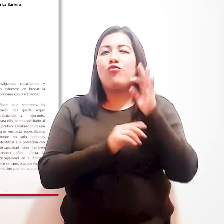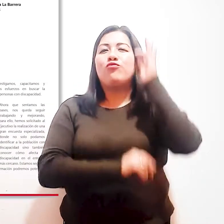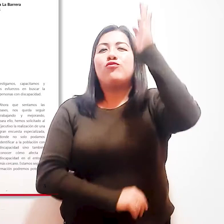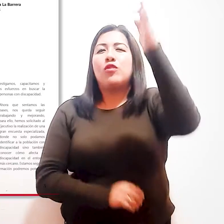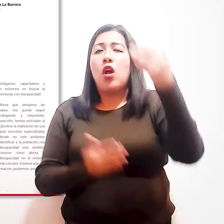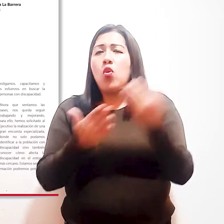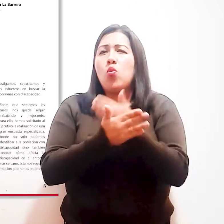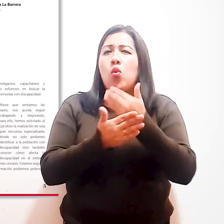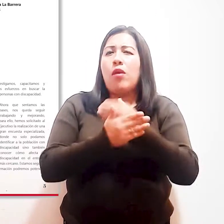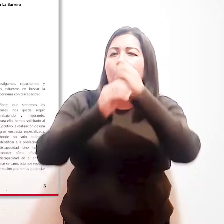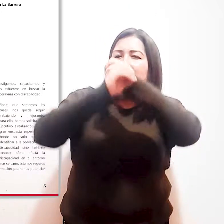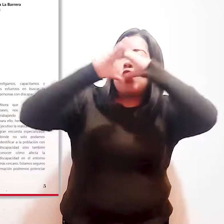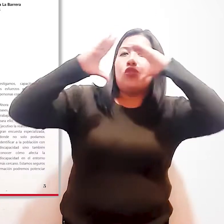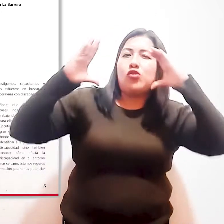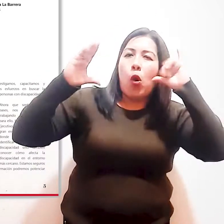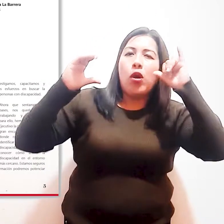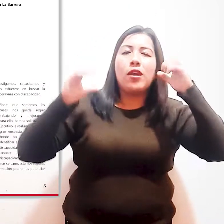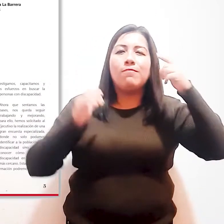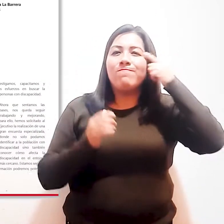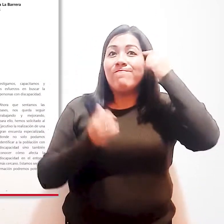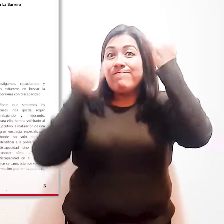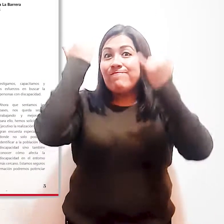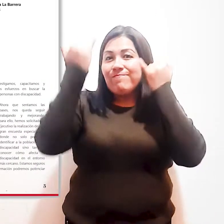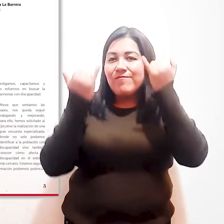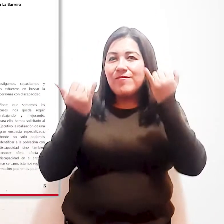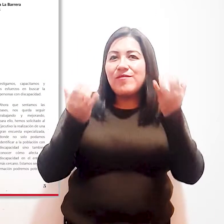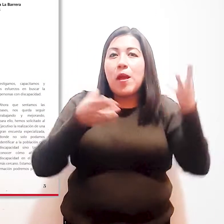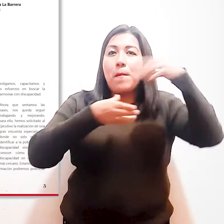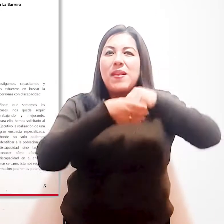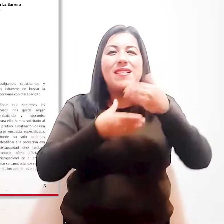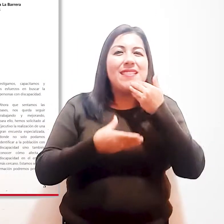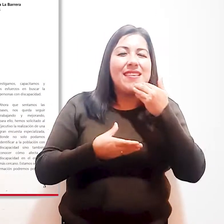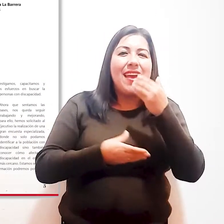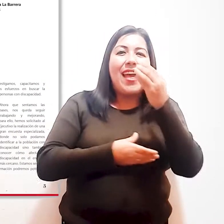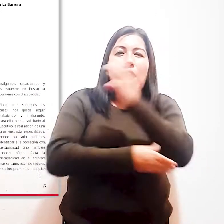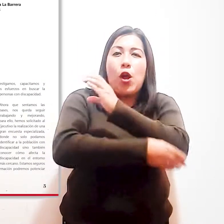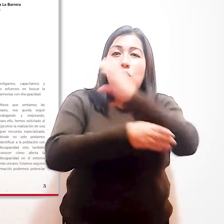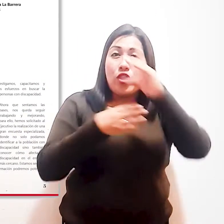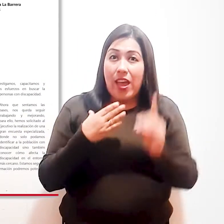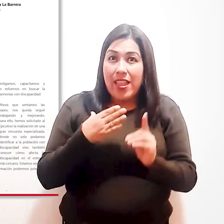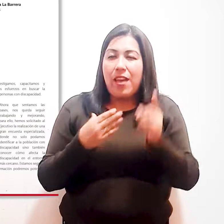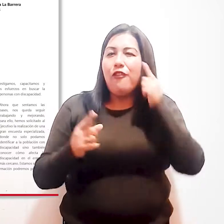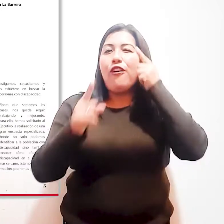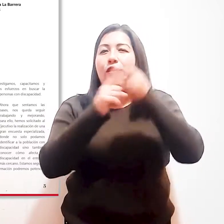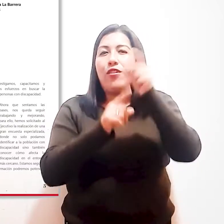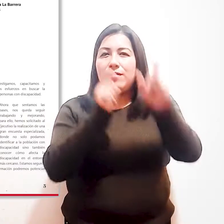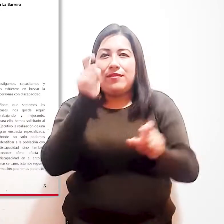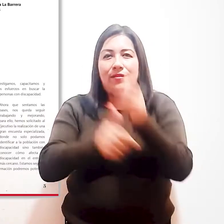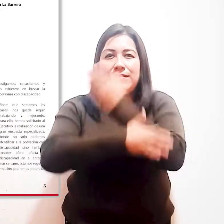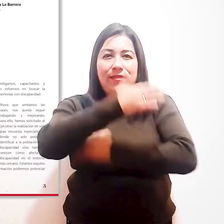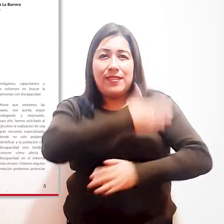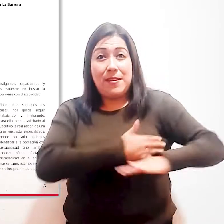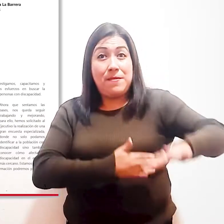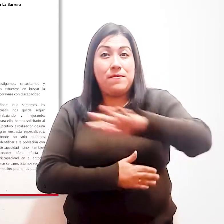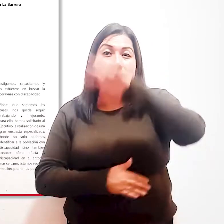Nueva visión y estrategias que implementan el Conadis a favor de la discapacidad en el Perú.